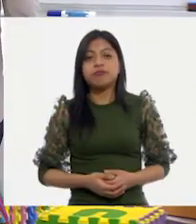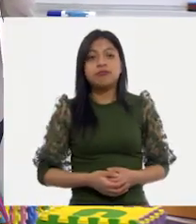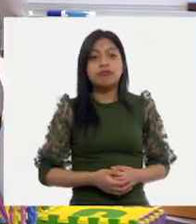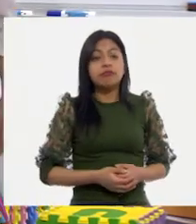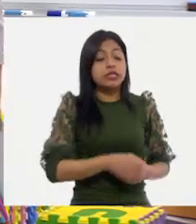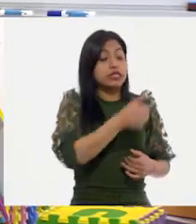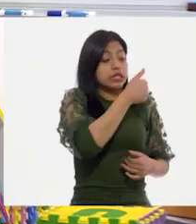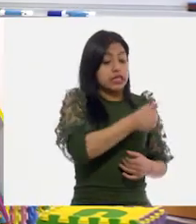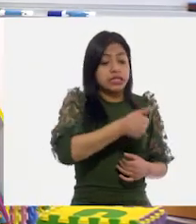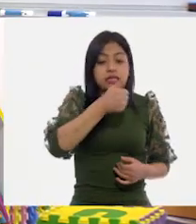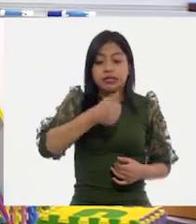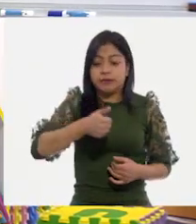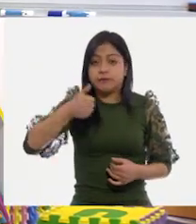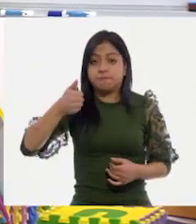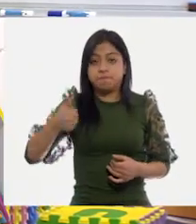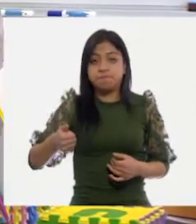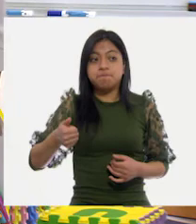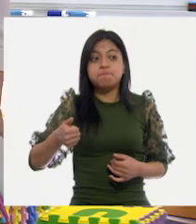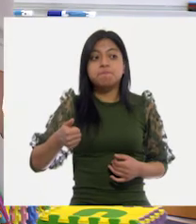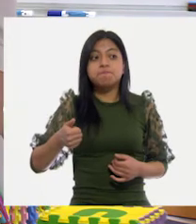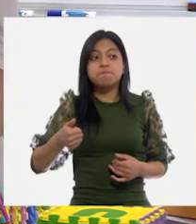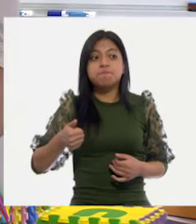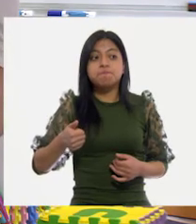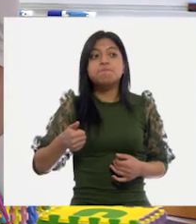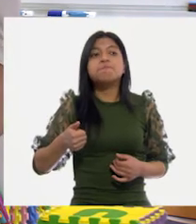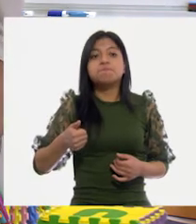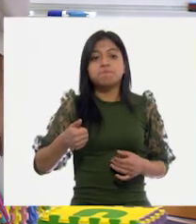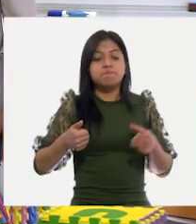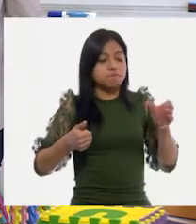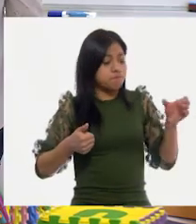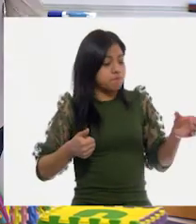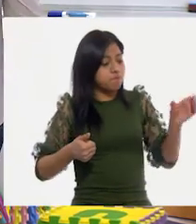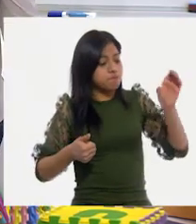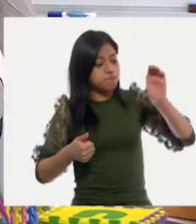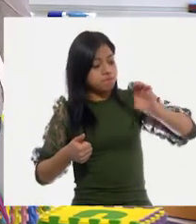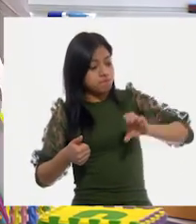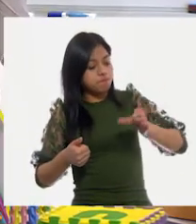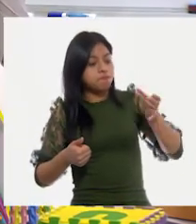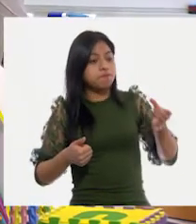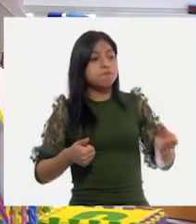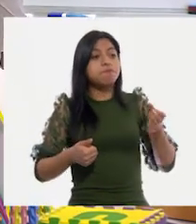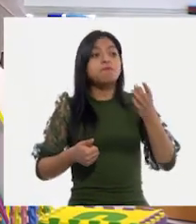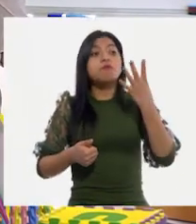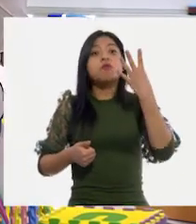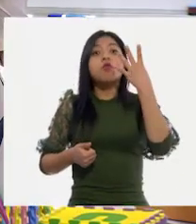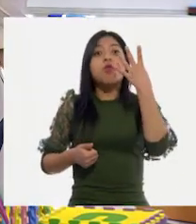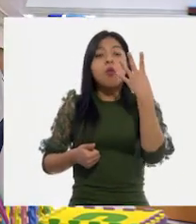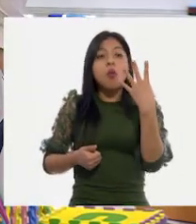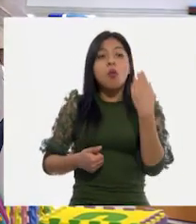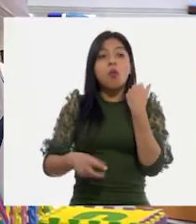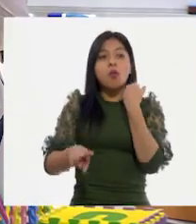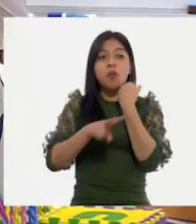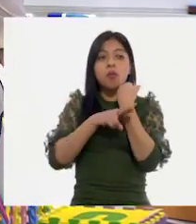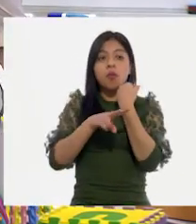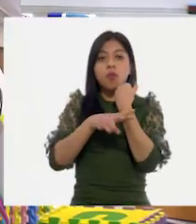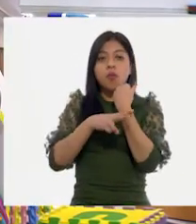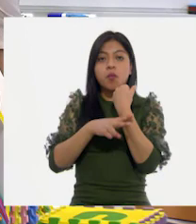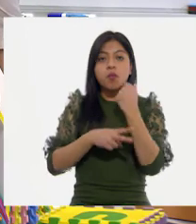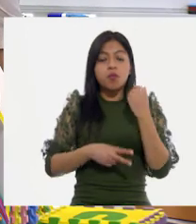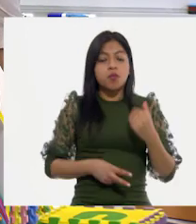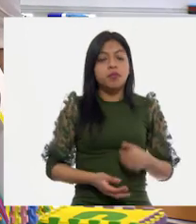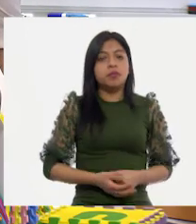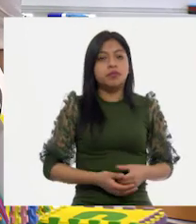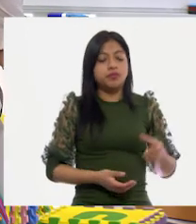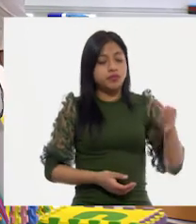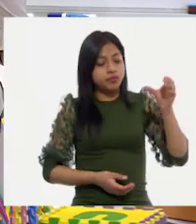se llenó con uno de estos vasos. Ocupamos cuatro vasos para llenar cada una de